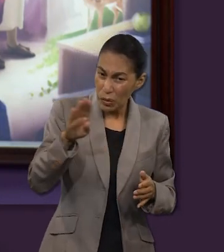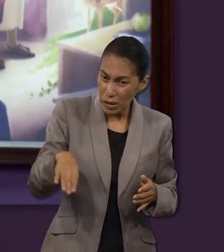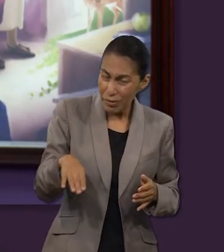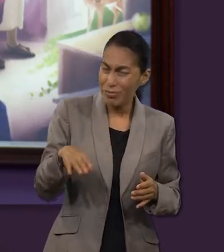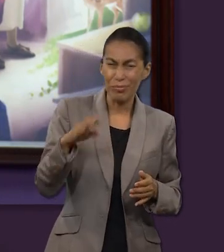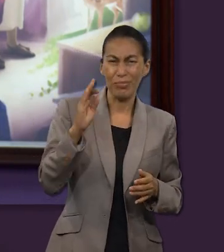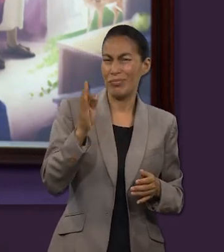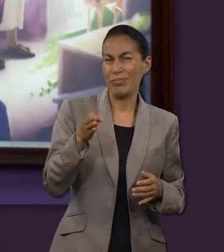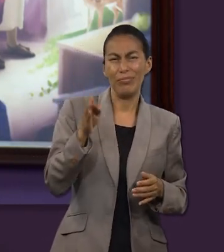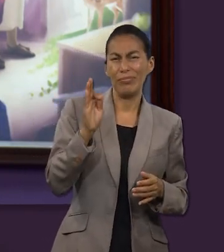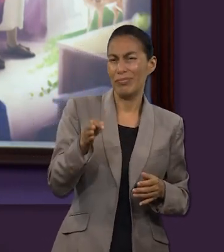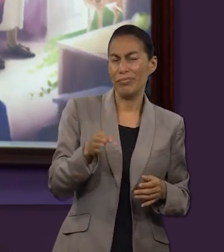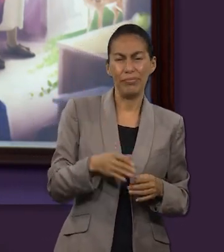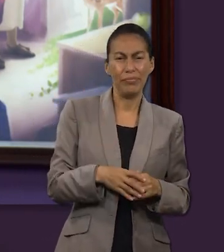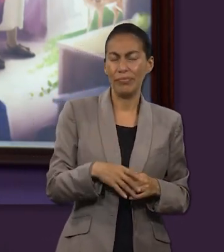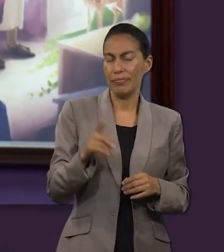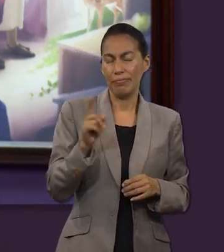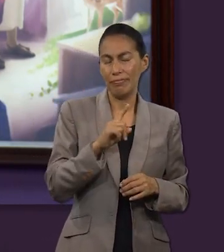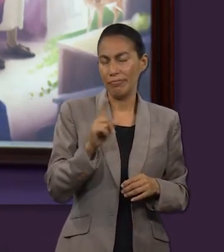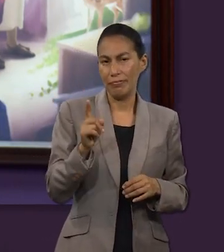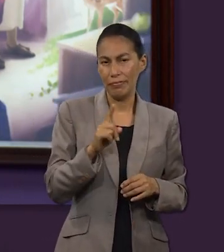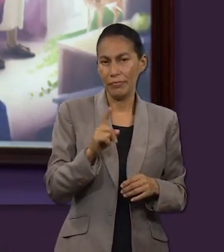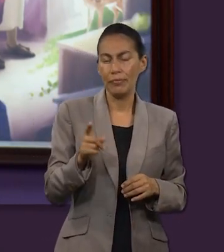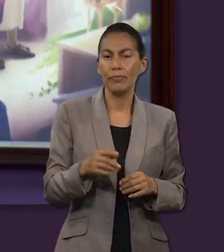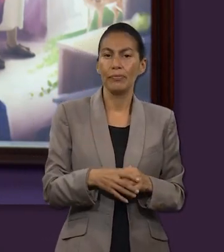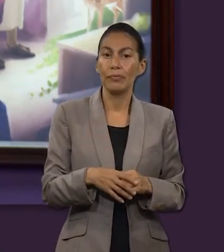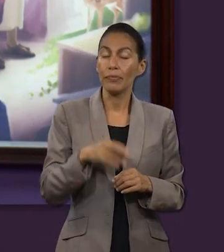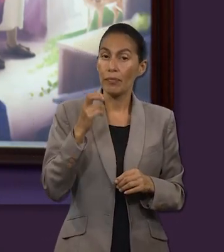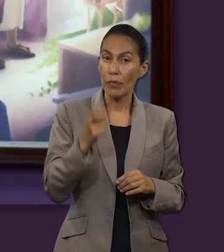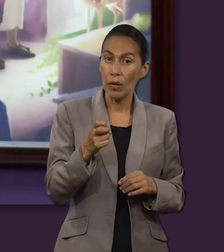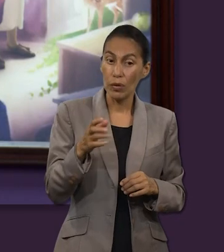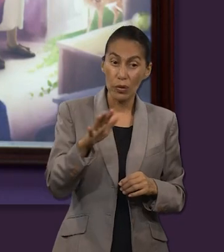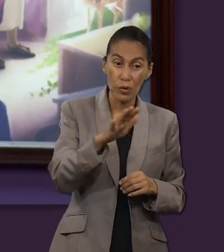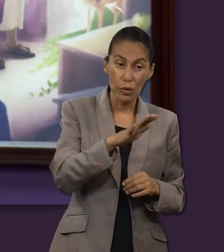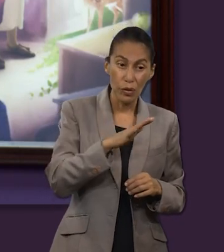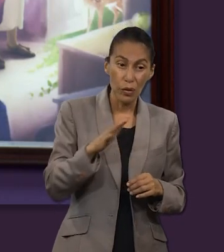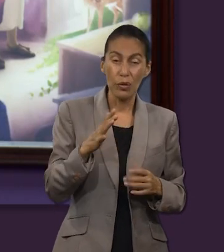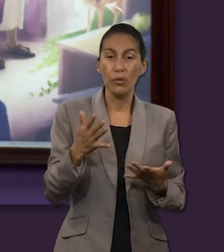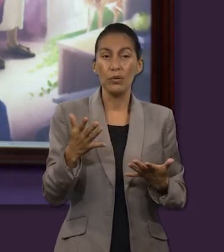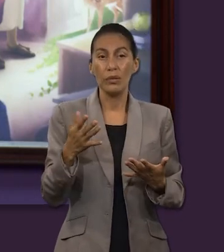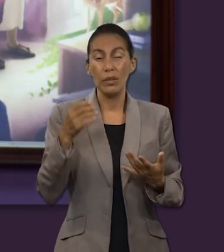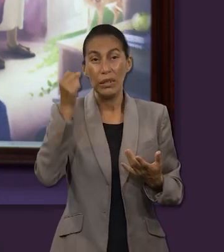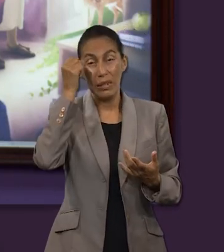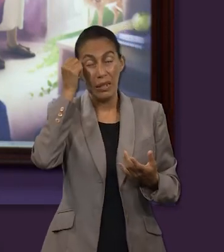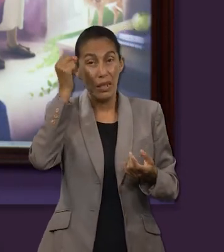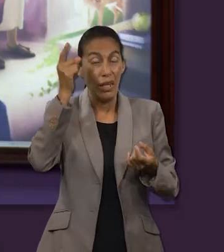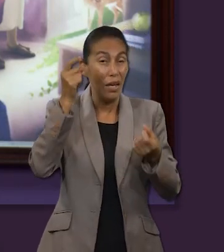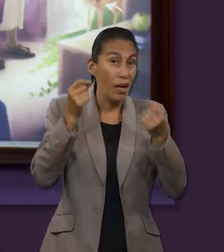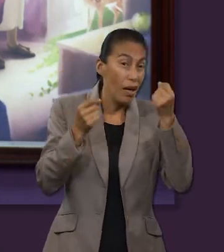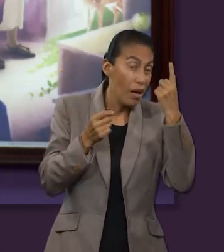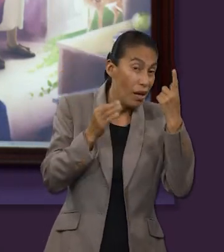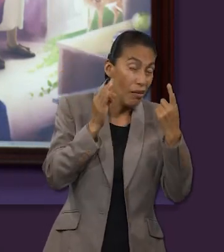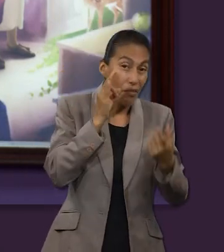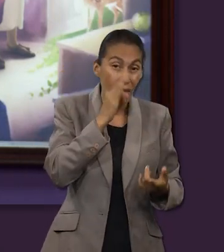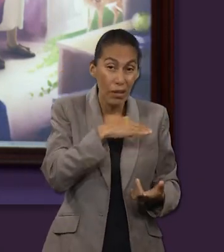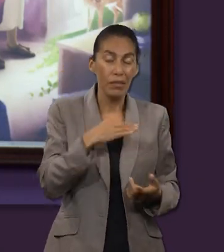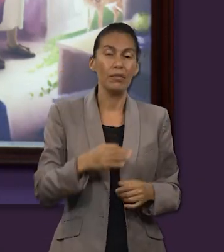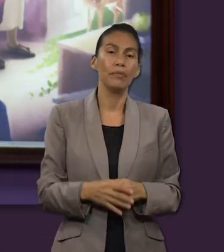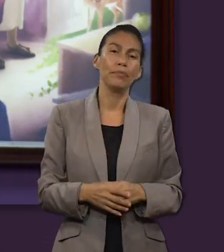realidad, no podían aceptar que eso iba a pasar con el Mesías. Entonces se llenaron de nociones falsas.